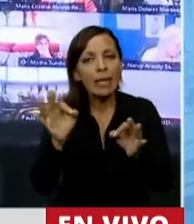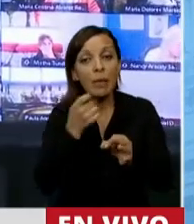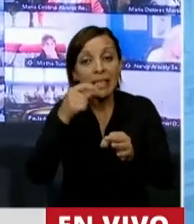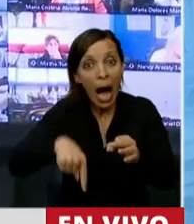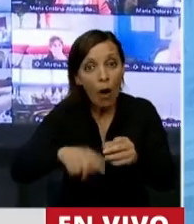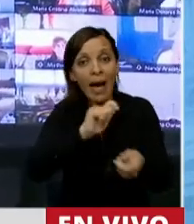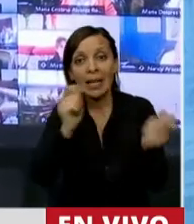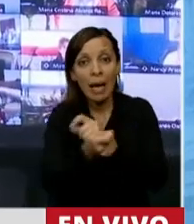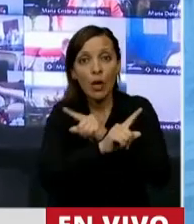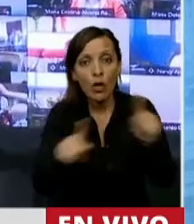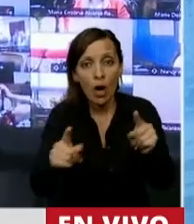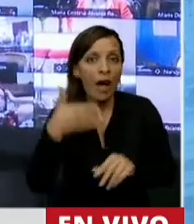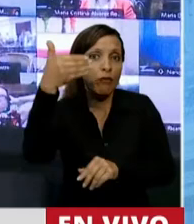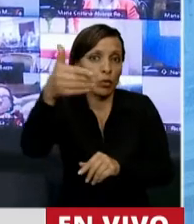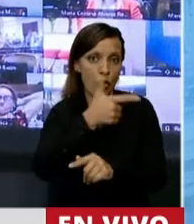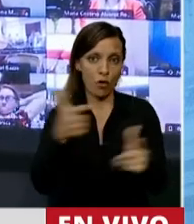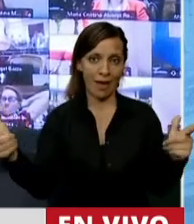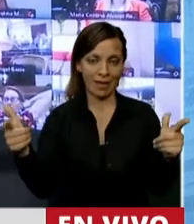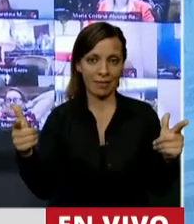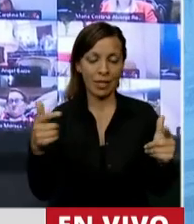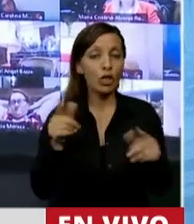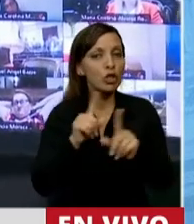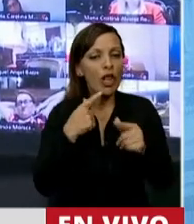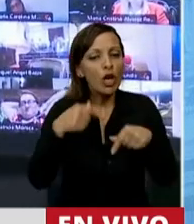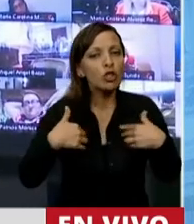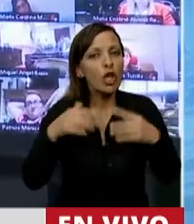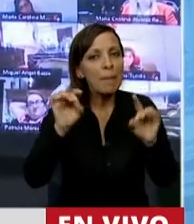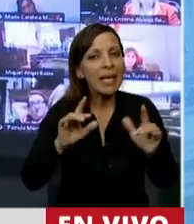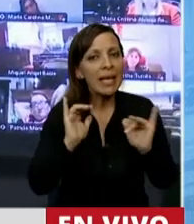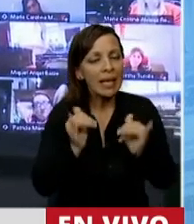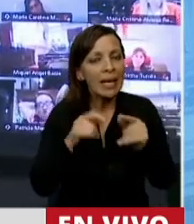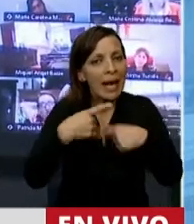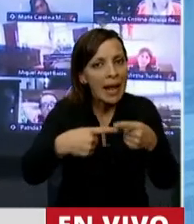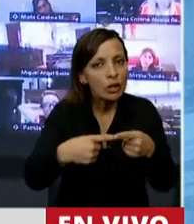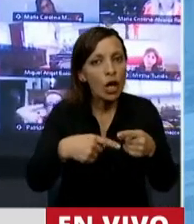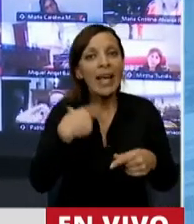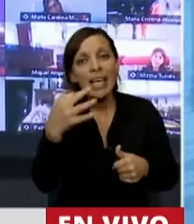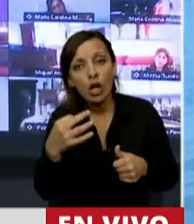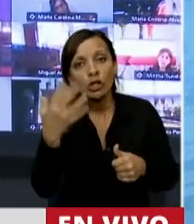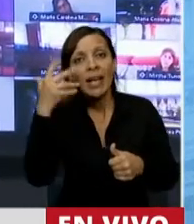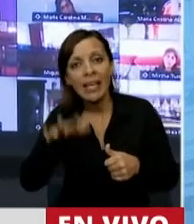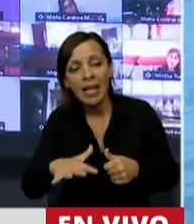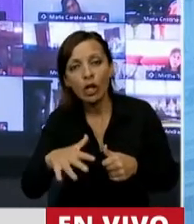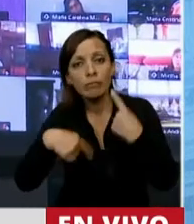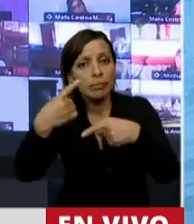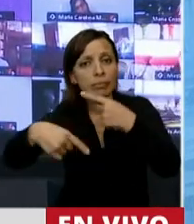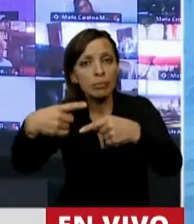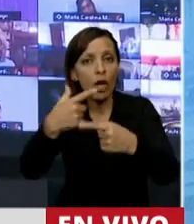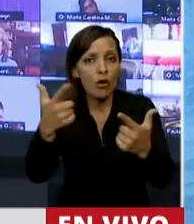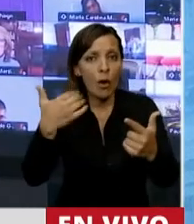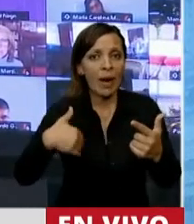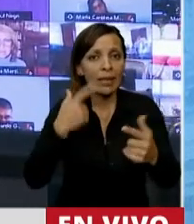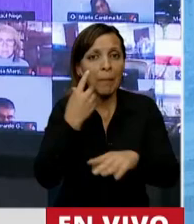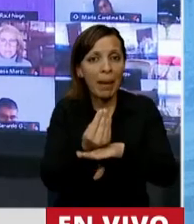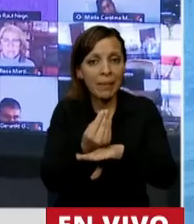un cambio ahora, no vamos a tener futuro. Y no digo solamente a mi generación, mi hija, nuestros hijos, nuestros nietos, no van a tener una Argentina